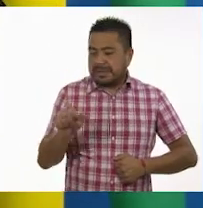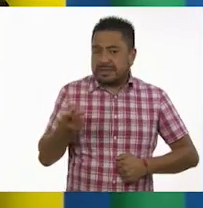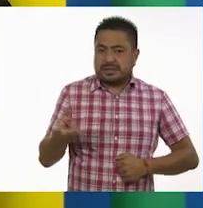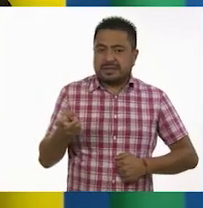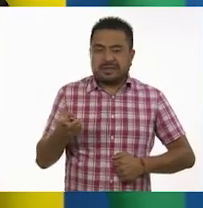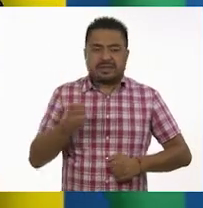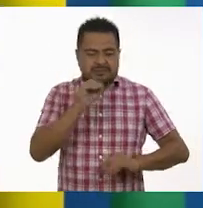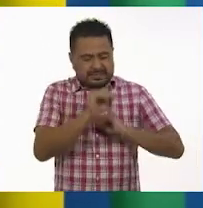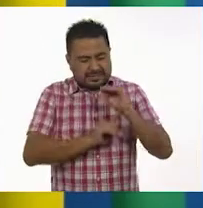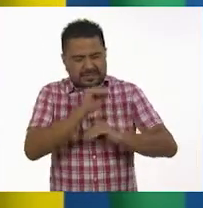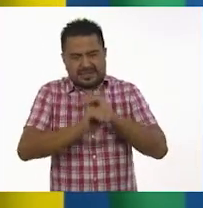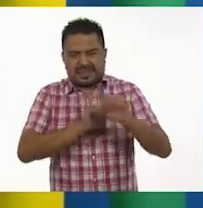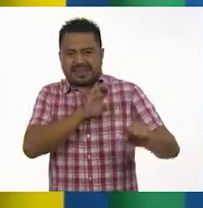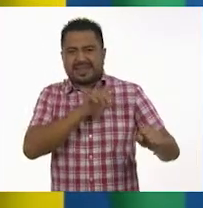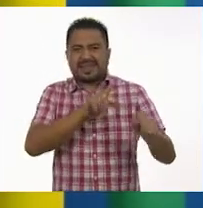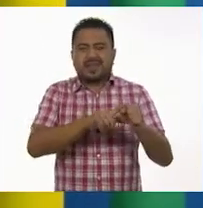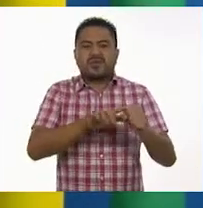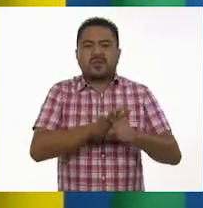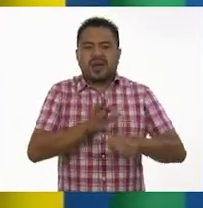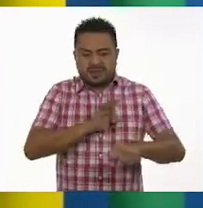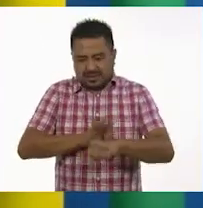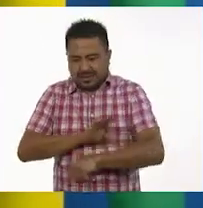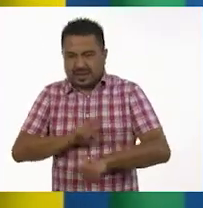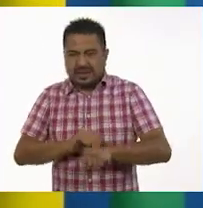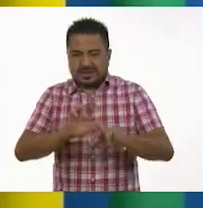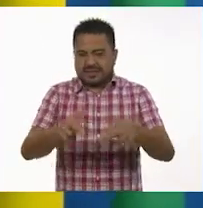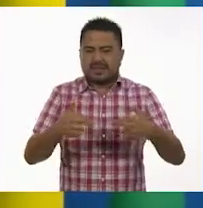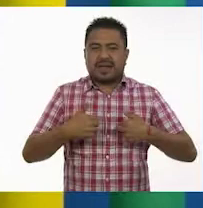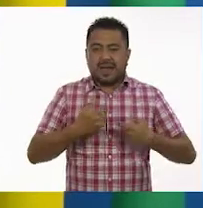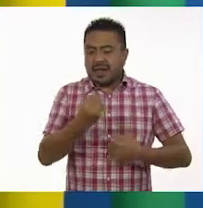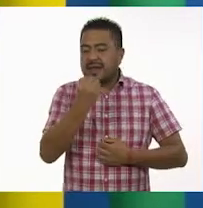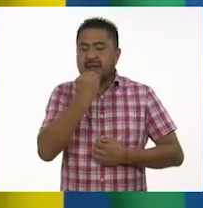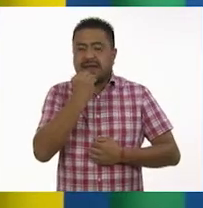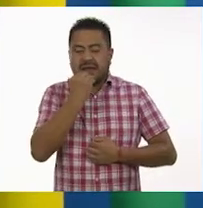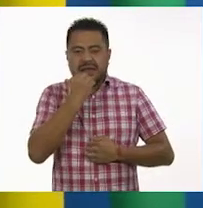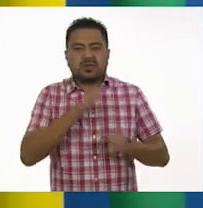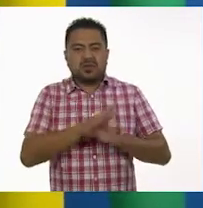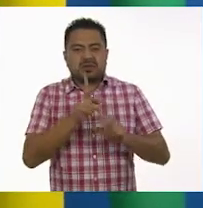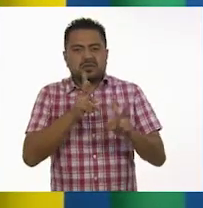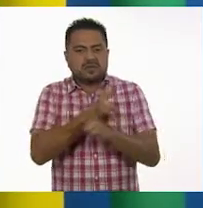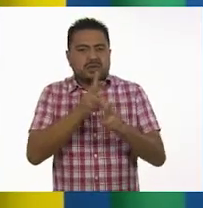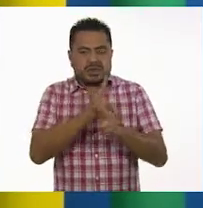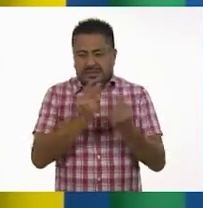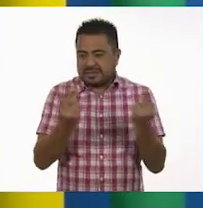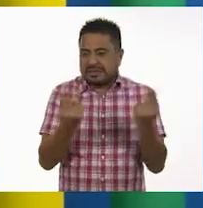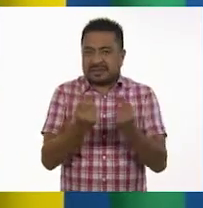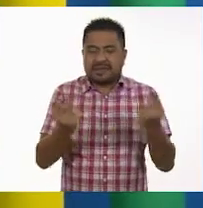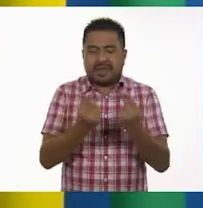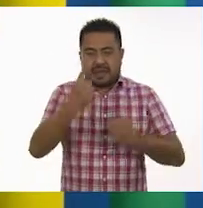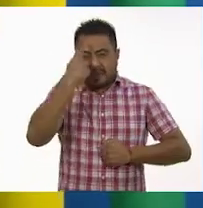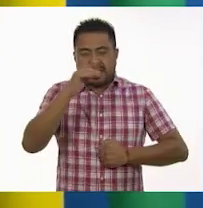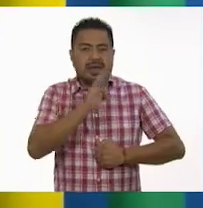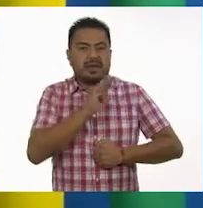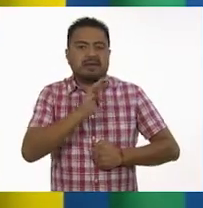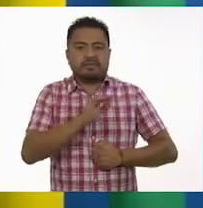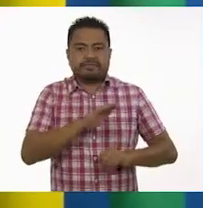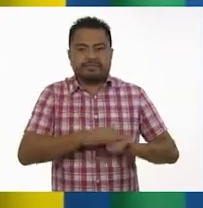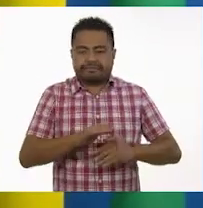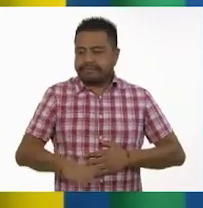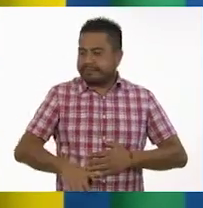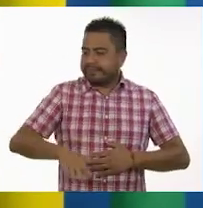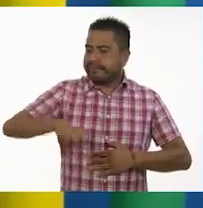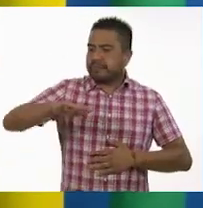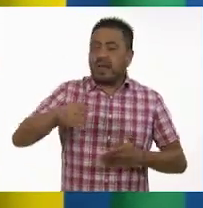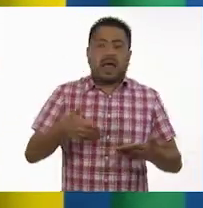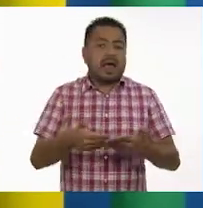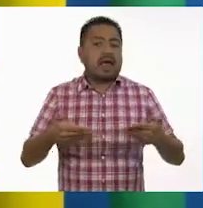en una estructura especial que le permite recibir el alimento y el oxígeno necesarios para crecer hasta